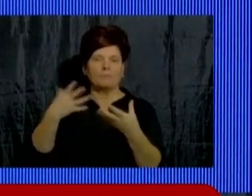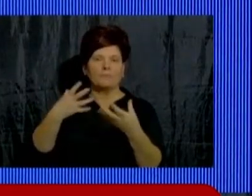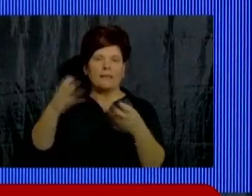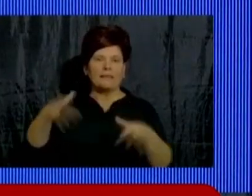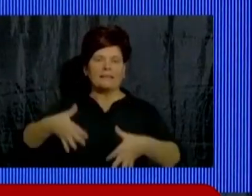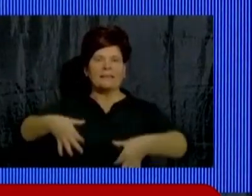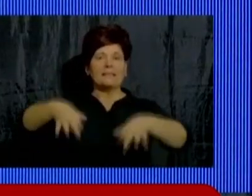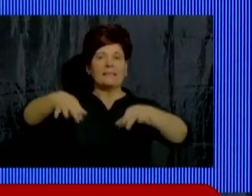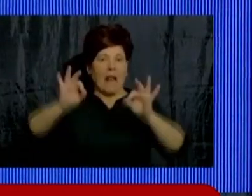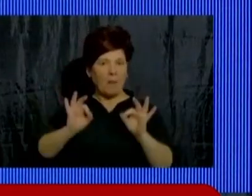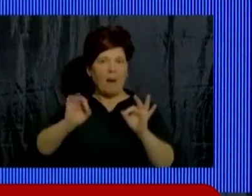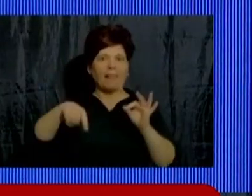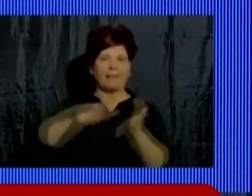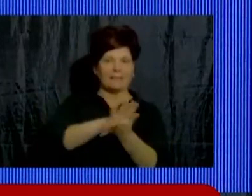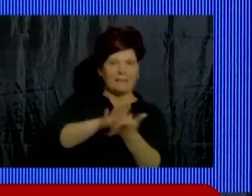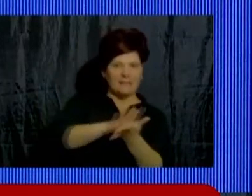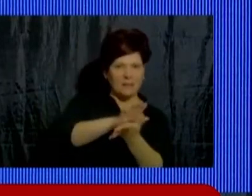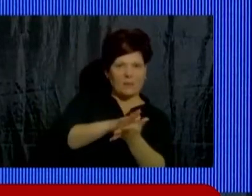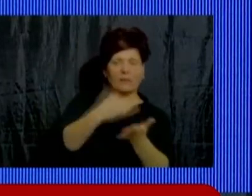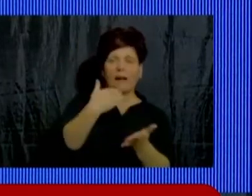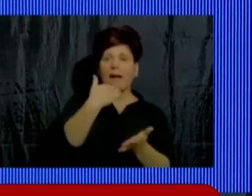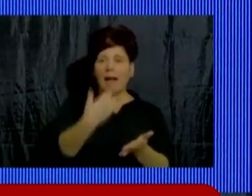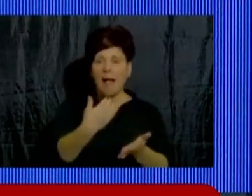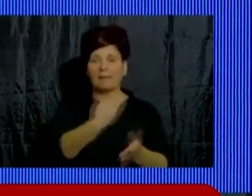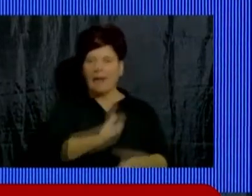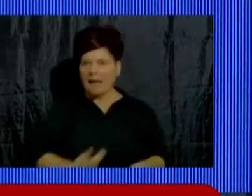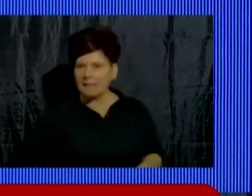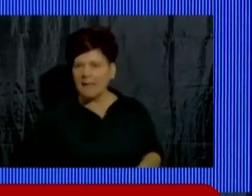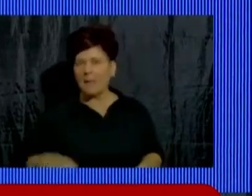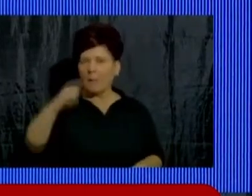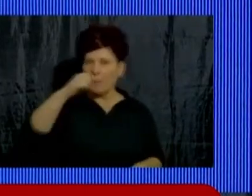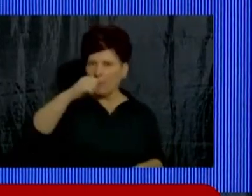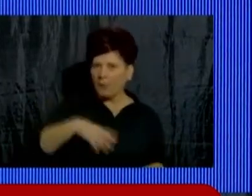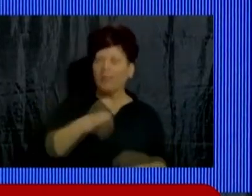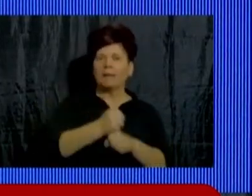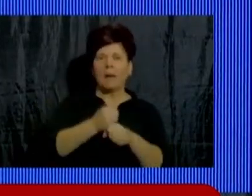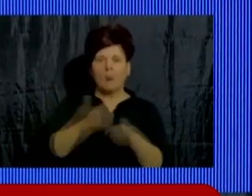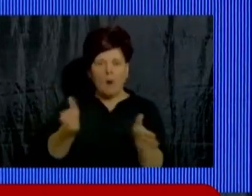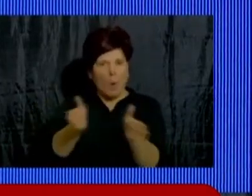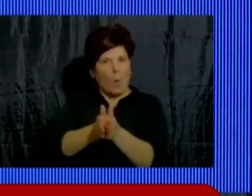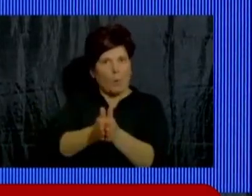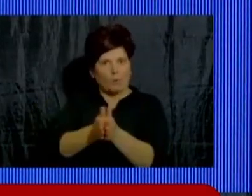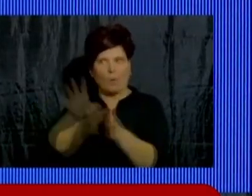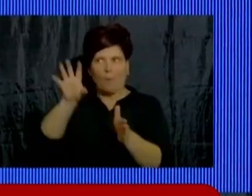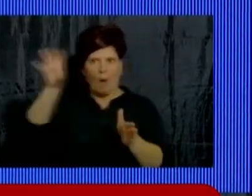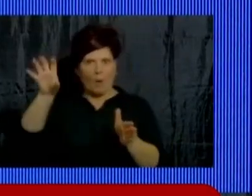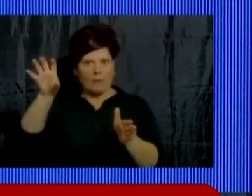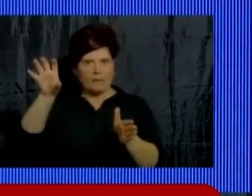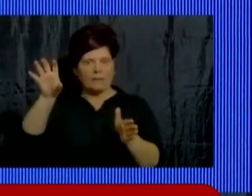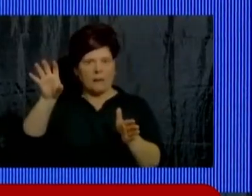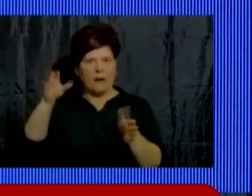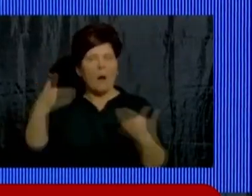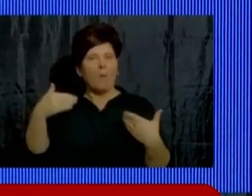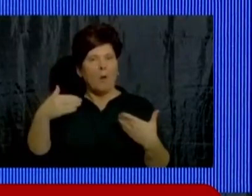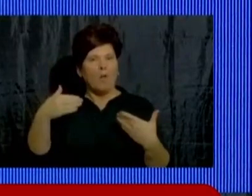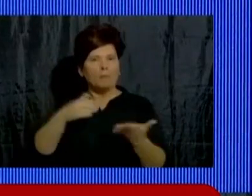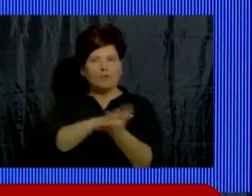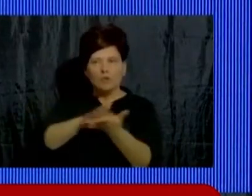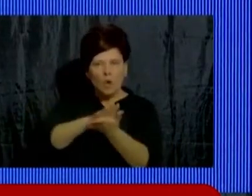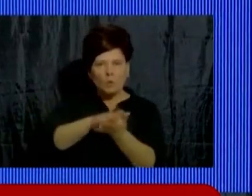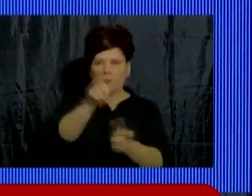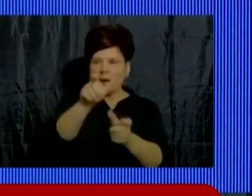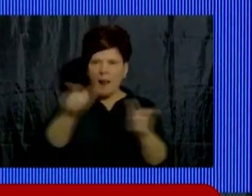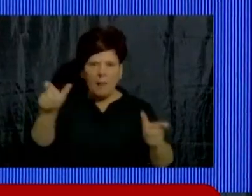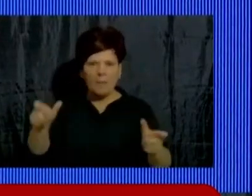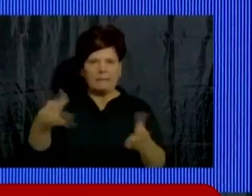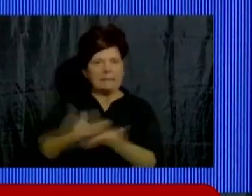Gracias a la presencia, gracias al Estado presente y al trabajo mancomunado con la provincia hemos podido y seguir dando respuestas a la gente